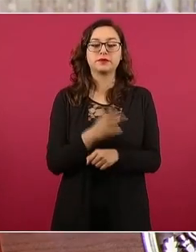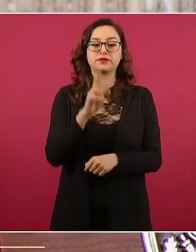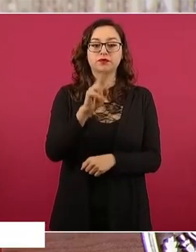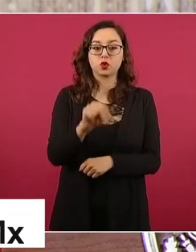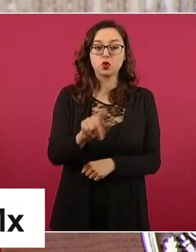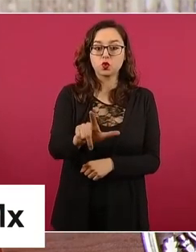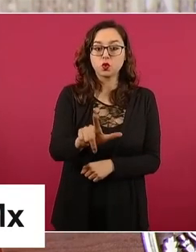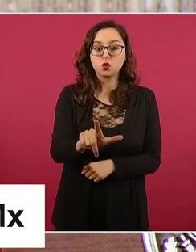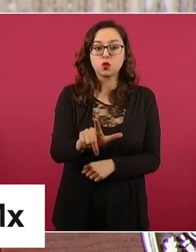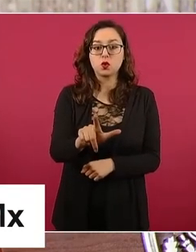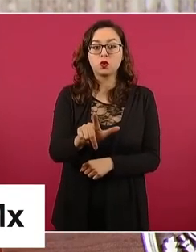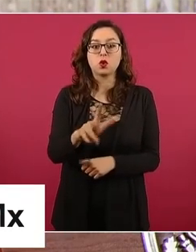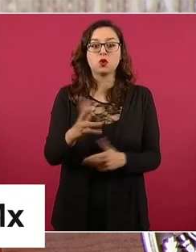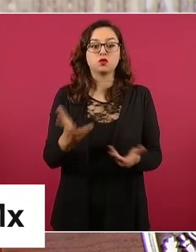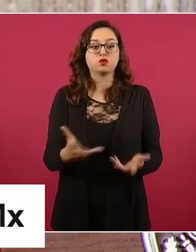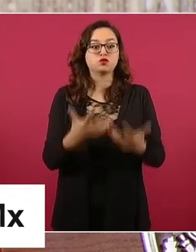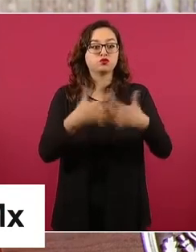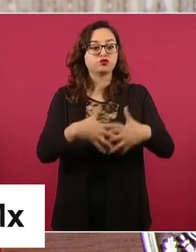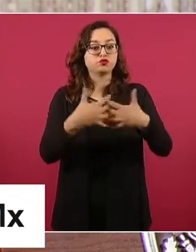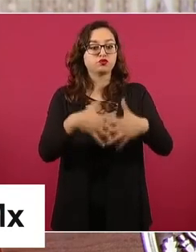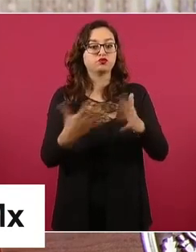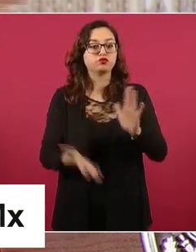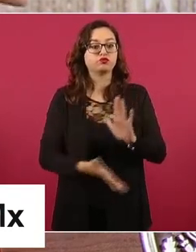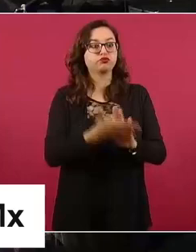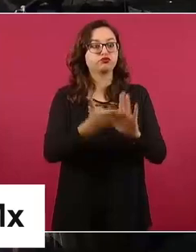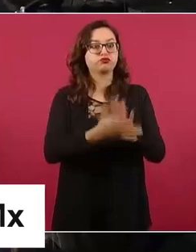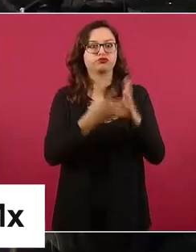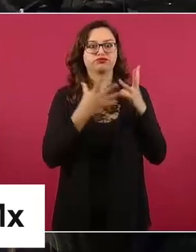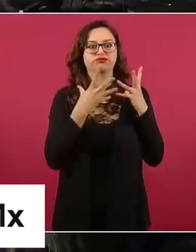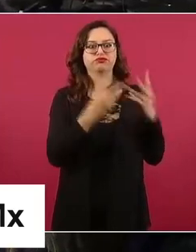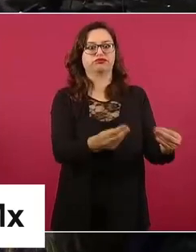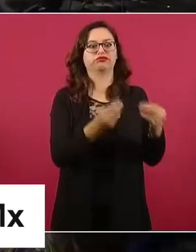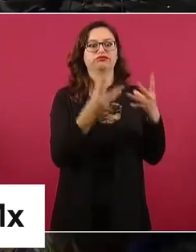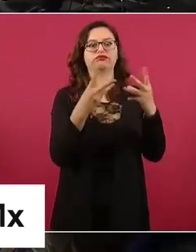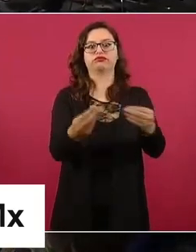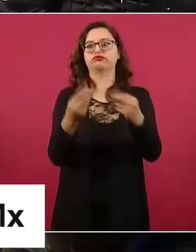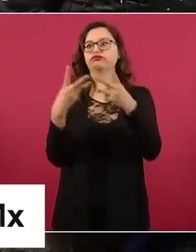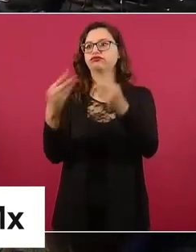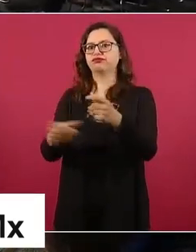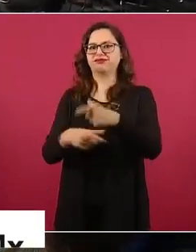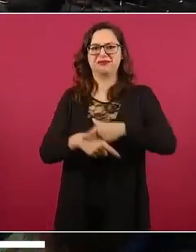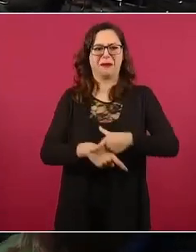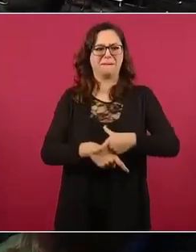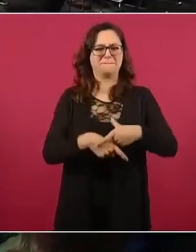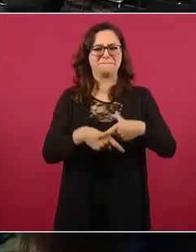porque tiene oportunidades de empleo,